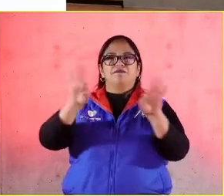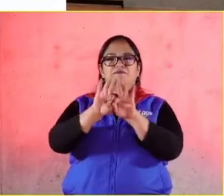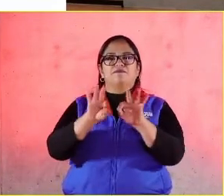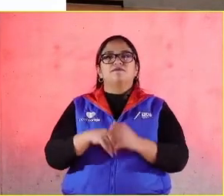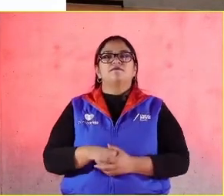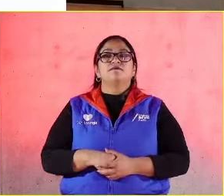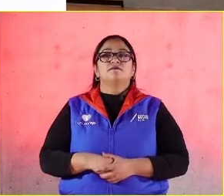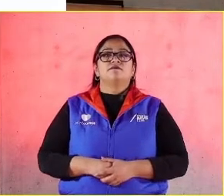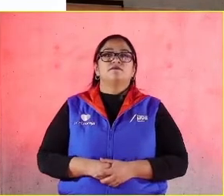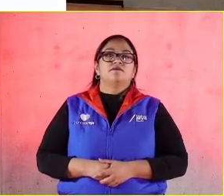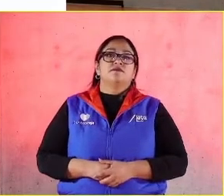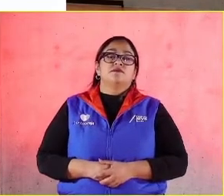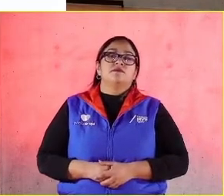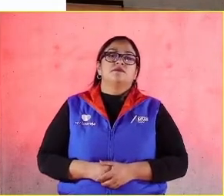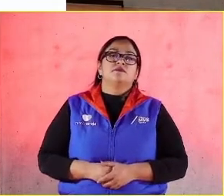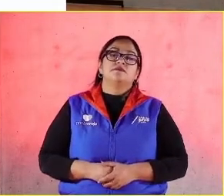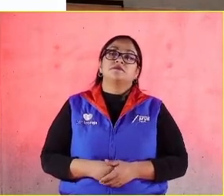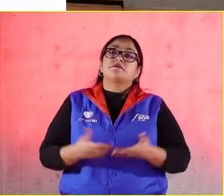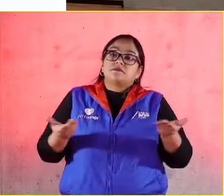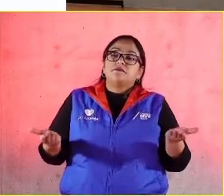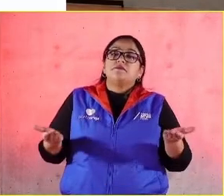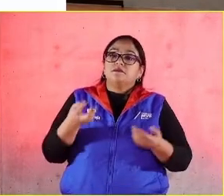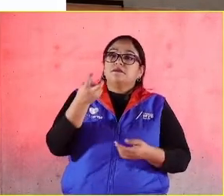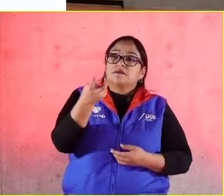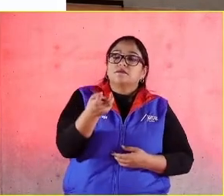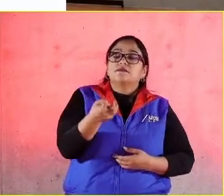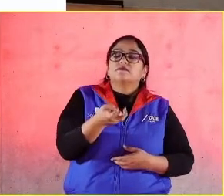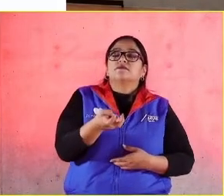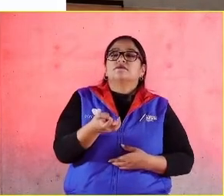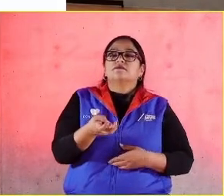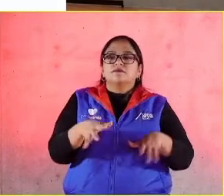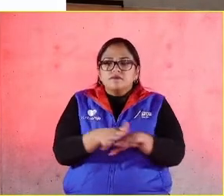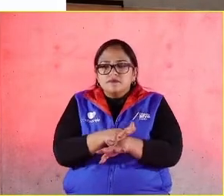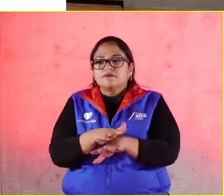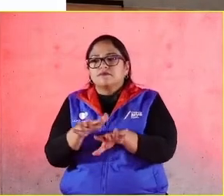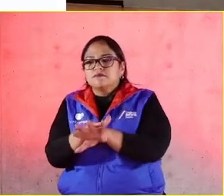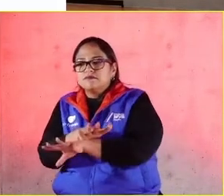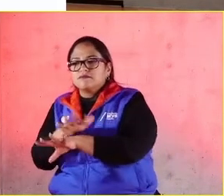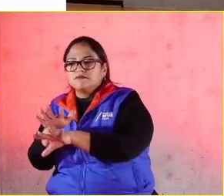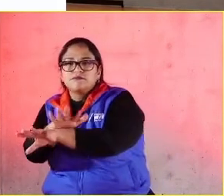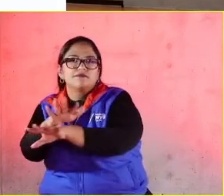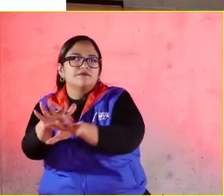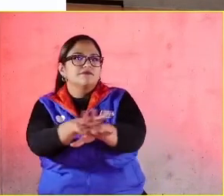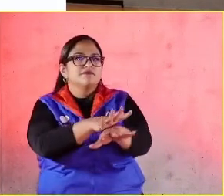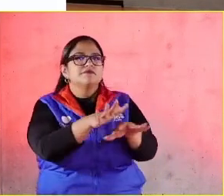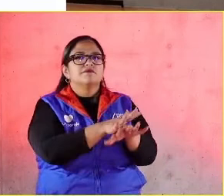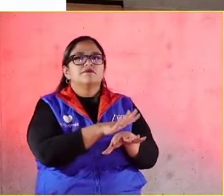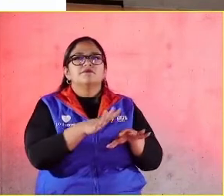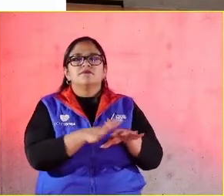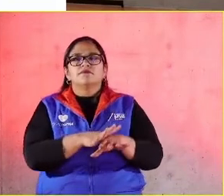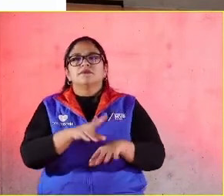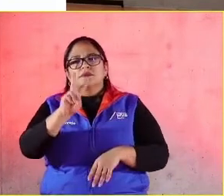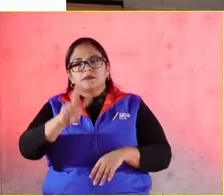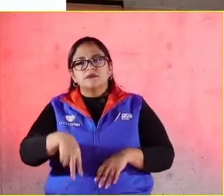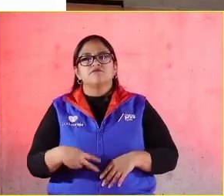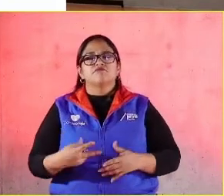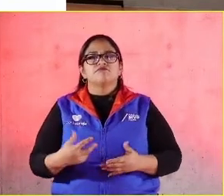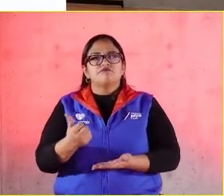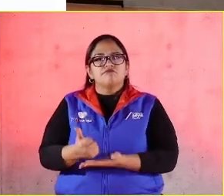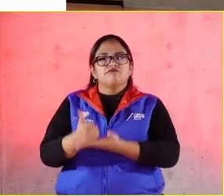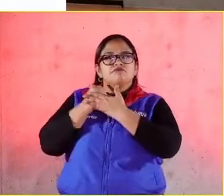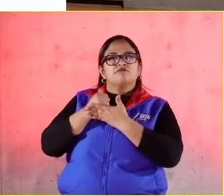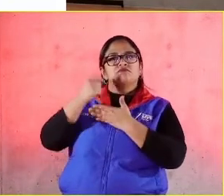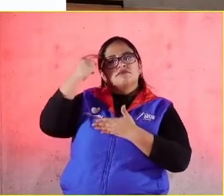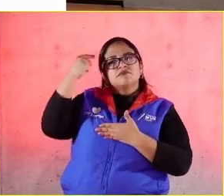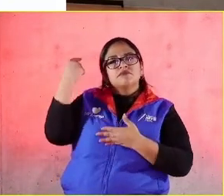creo que todos estos cambios nos obligan a estar adecuando cada vez más